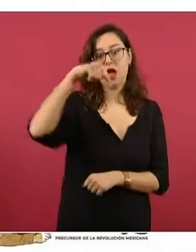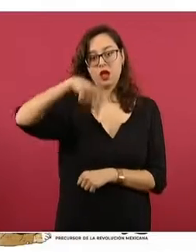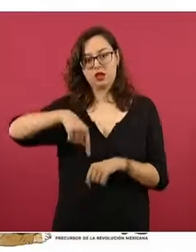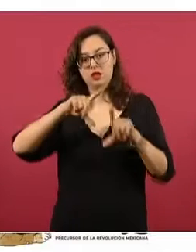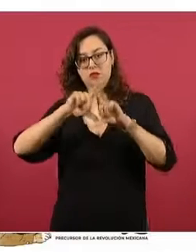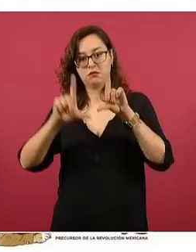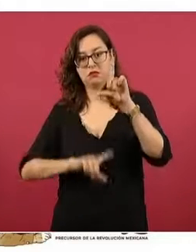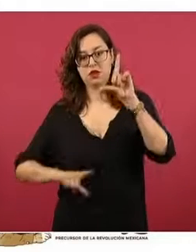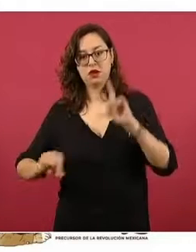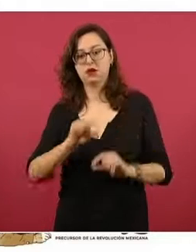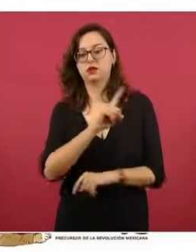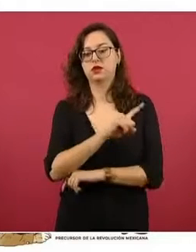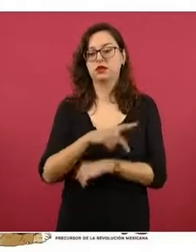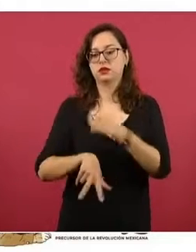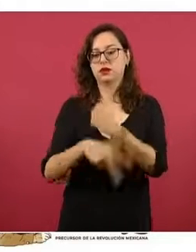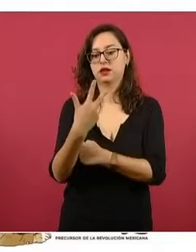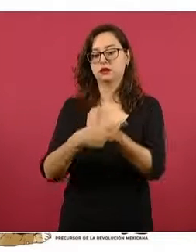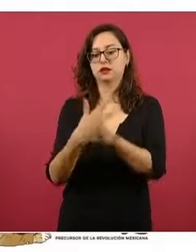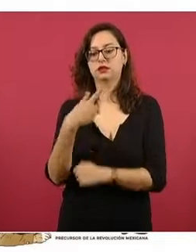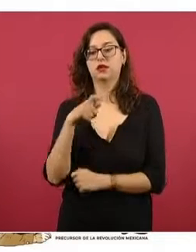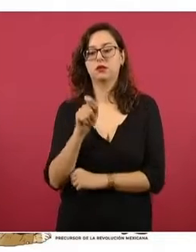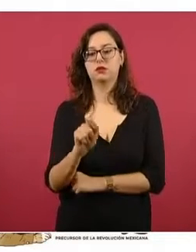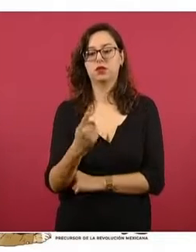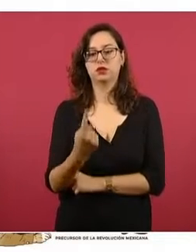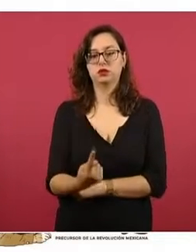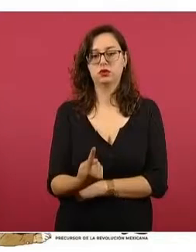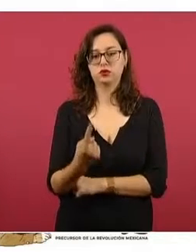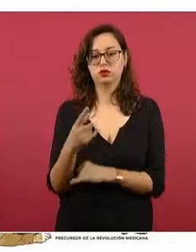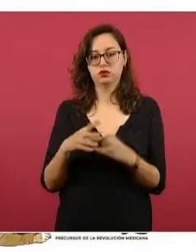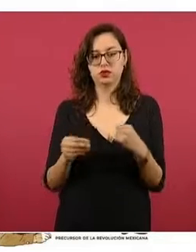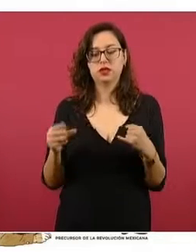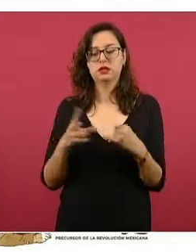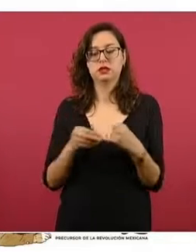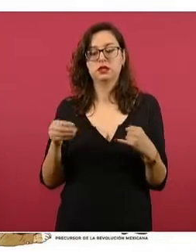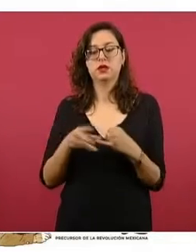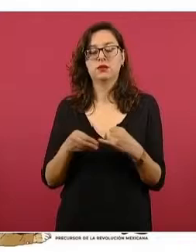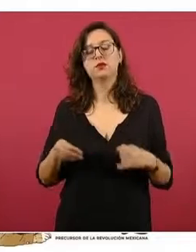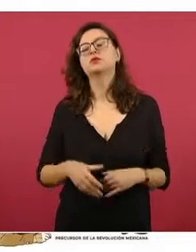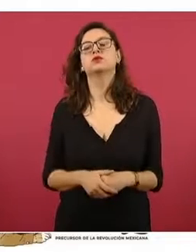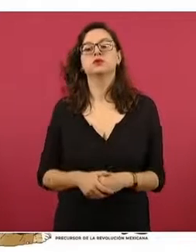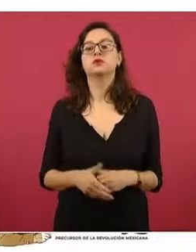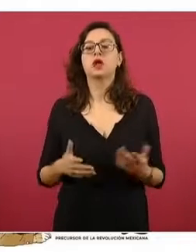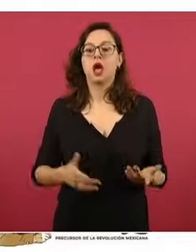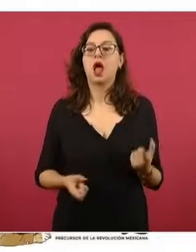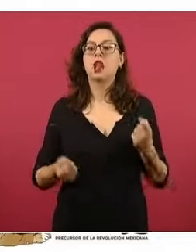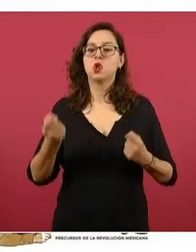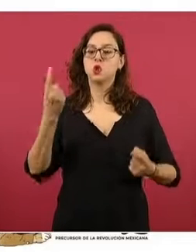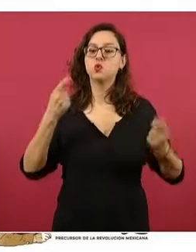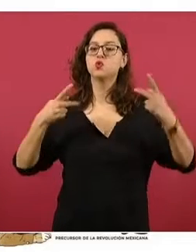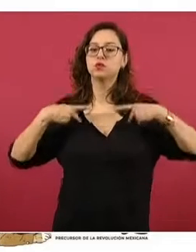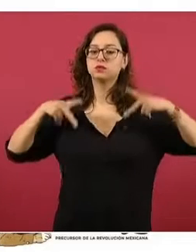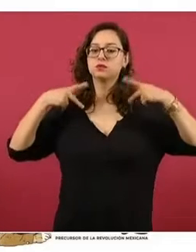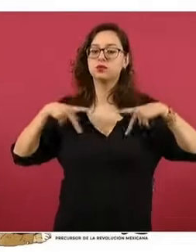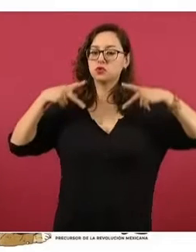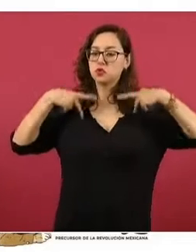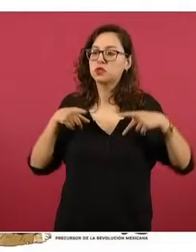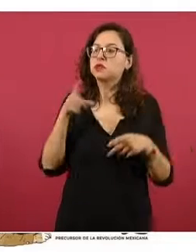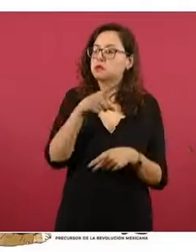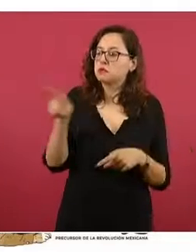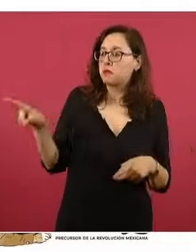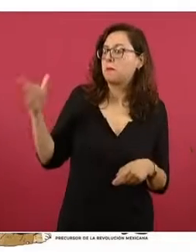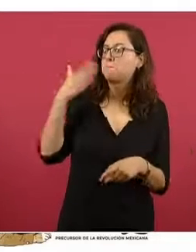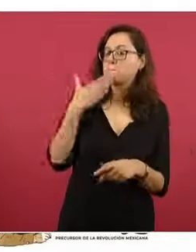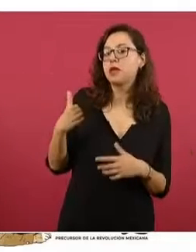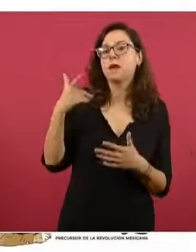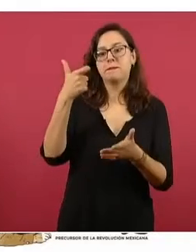145 regiones fue de 13 pesos con 21 centavos. Seguimos encontrando quién da por abajo del precio